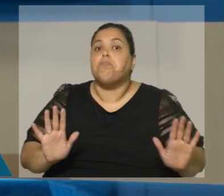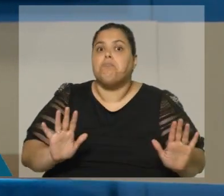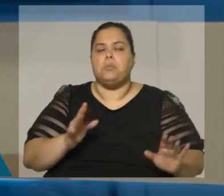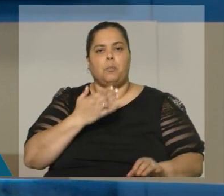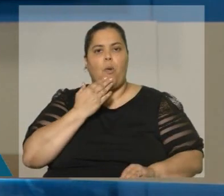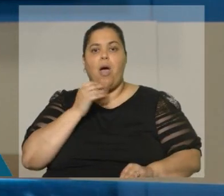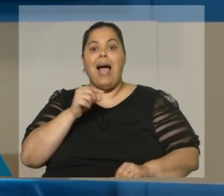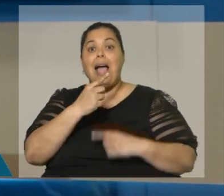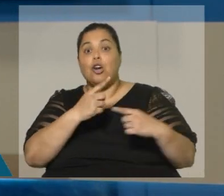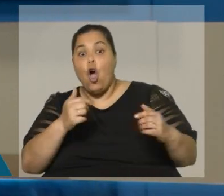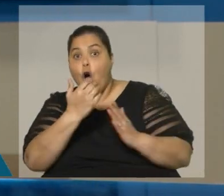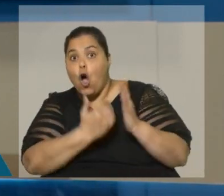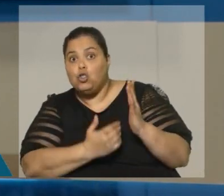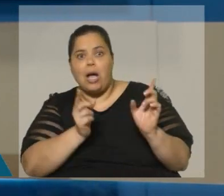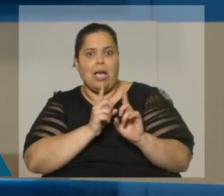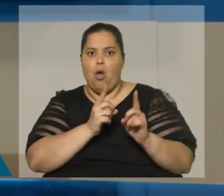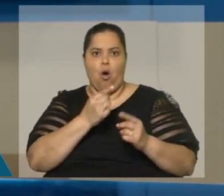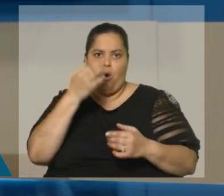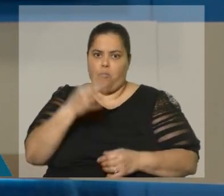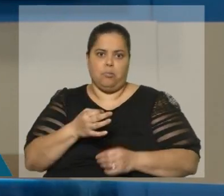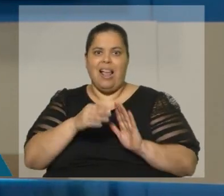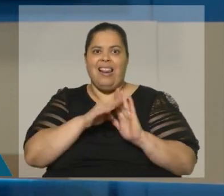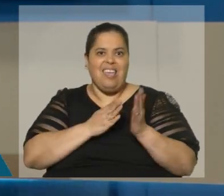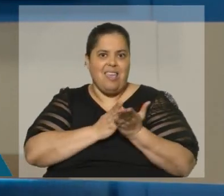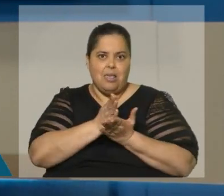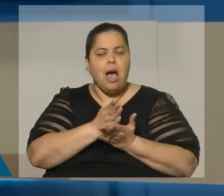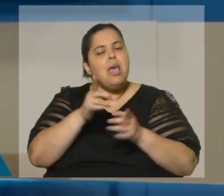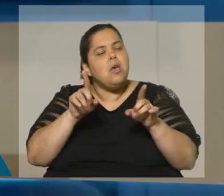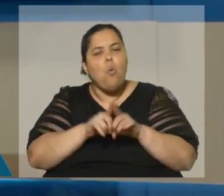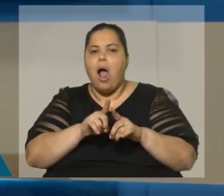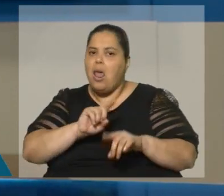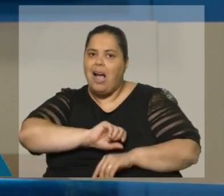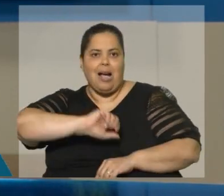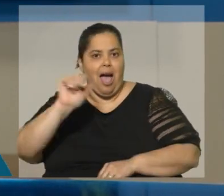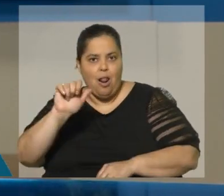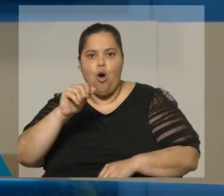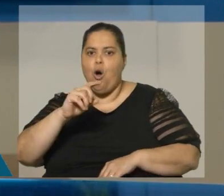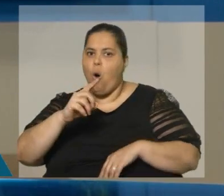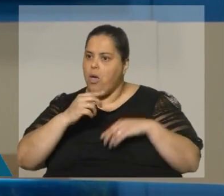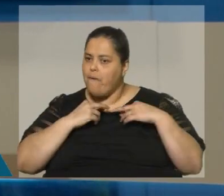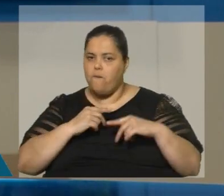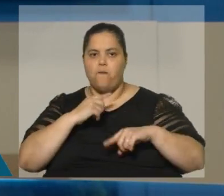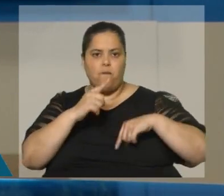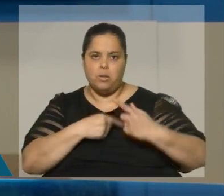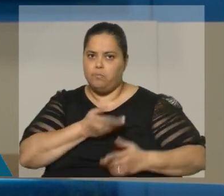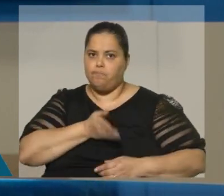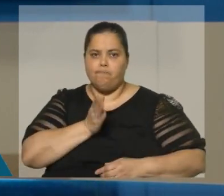contemplaban la línea que él quería seguir. Y bueno, y ganó la cuereada, se mantuvo en el cargo,